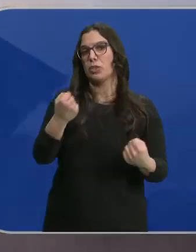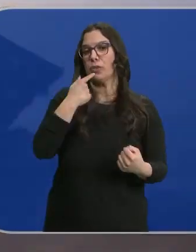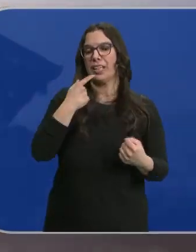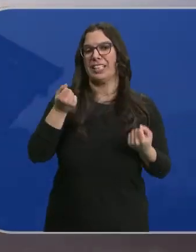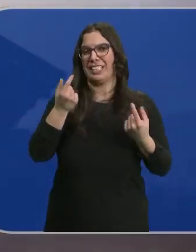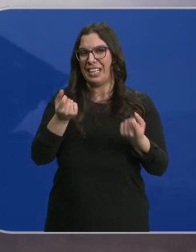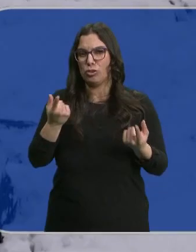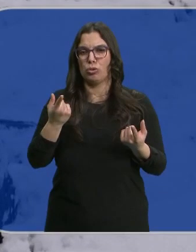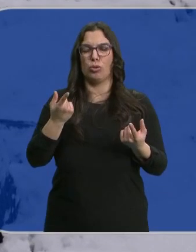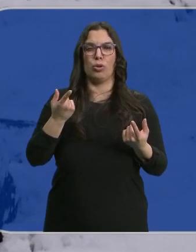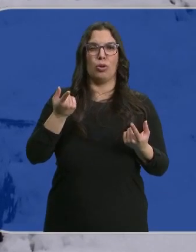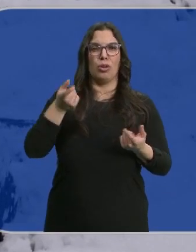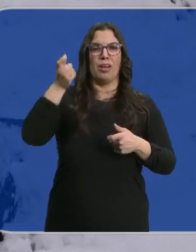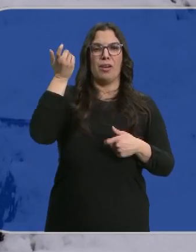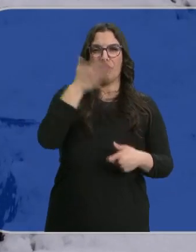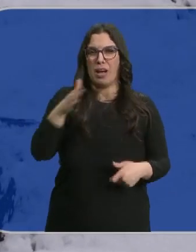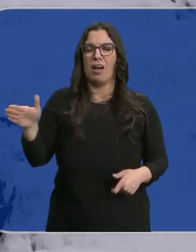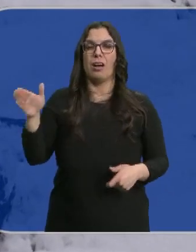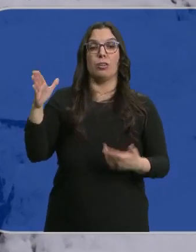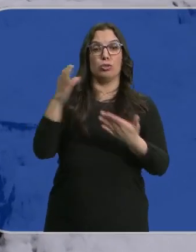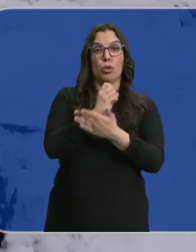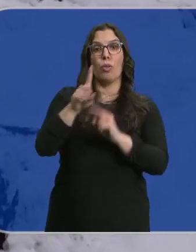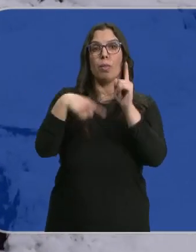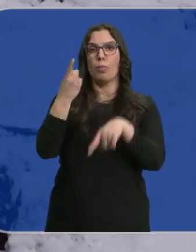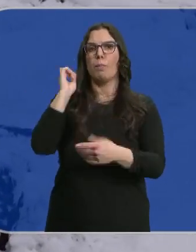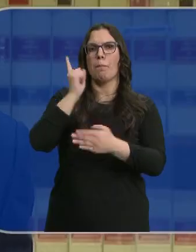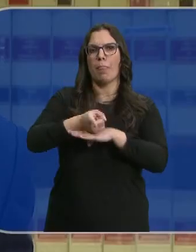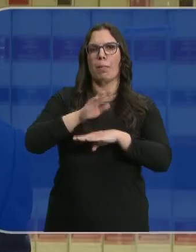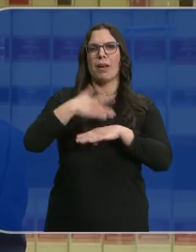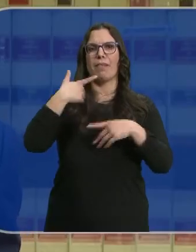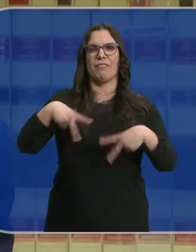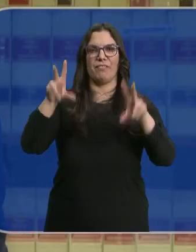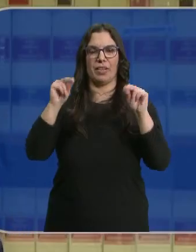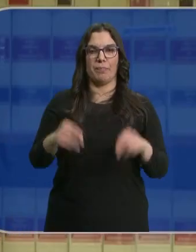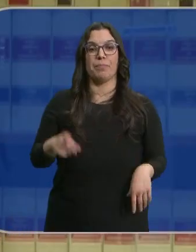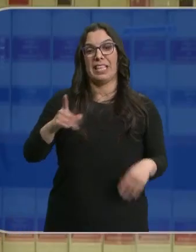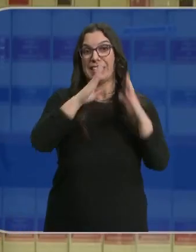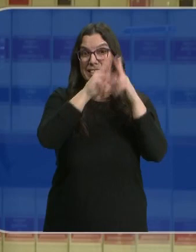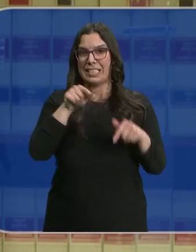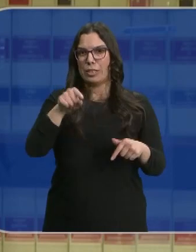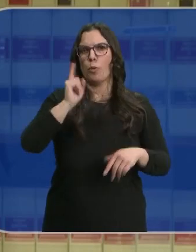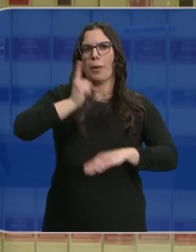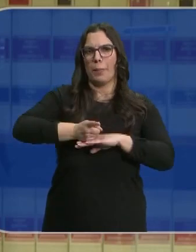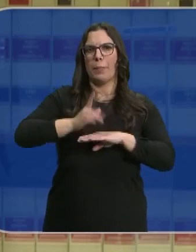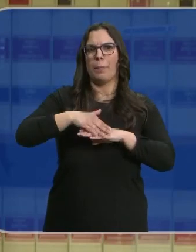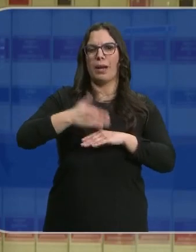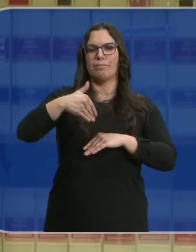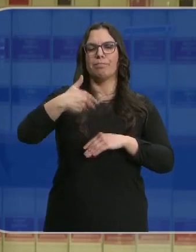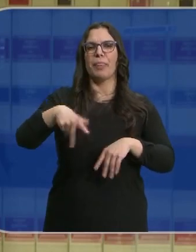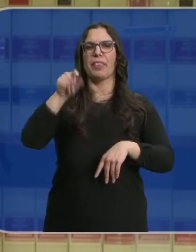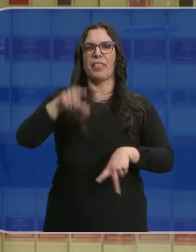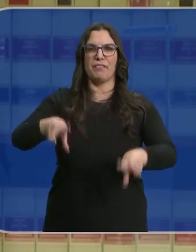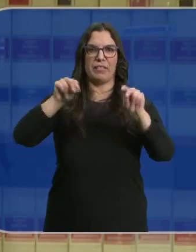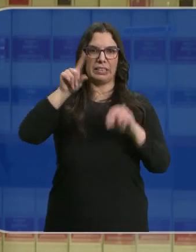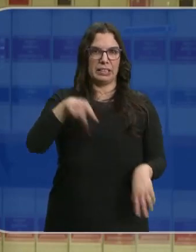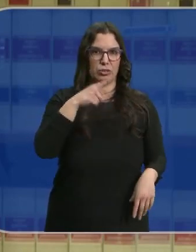altos costes económicos y humanos son los que pueden determinar cuándo termina la guerra. Ese es el balance que creo que en final va a